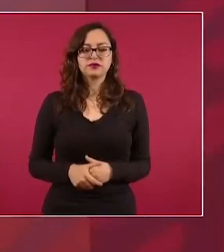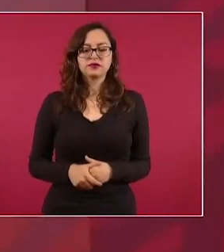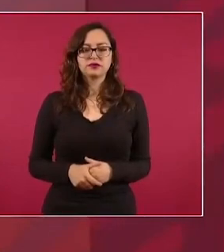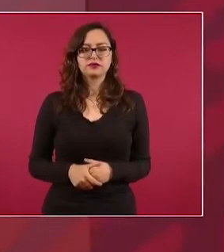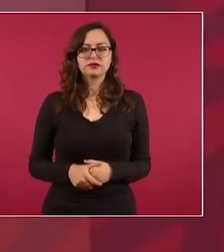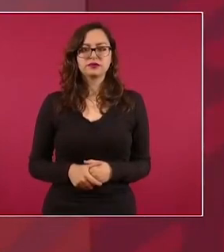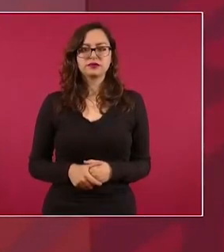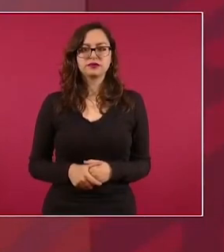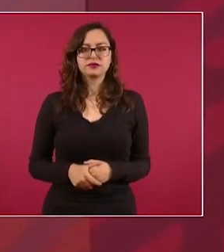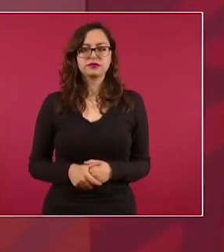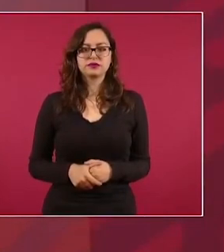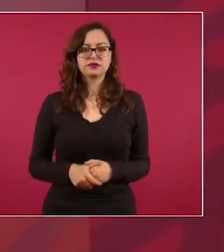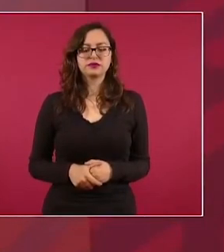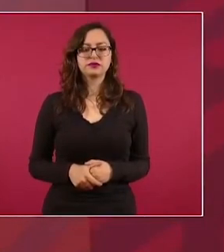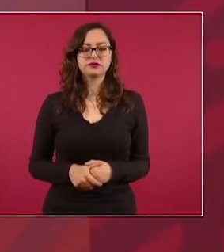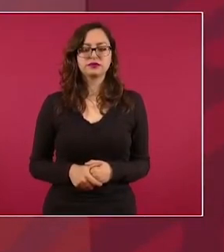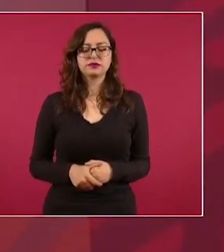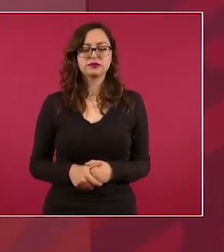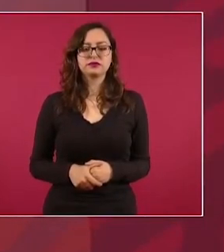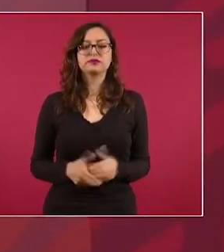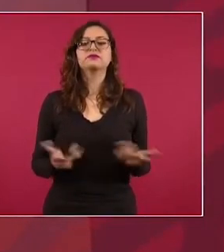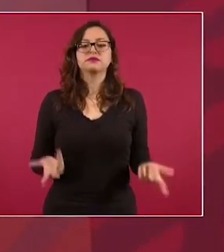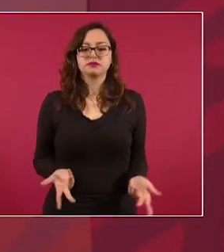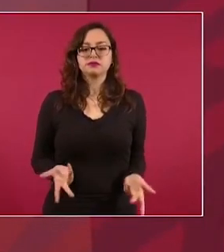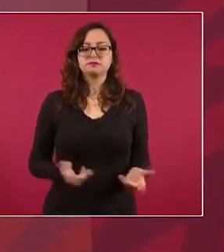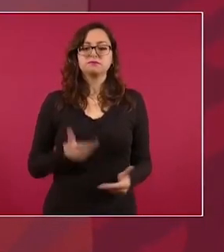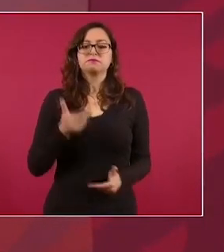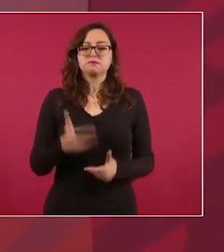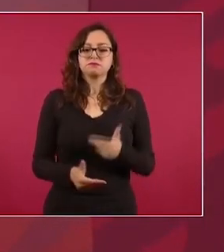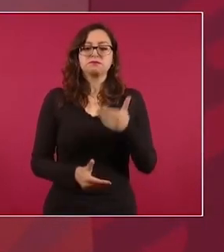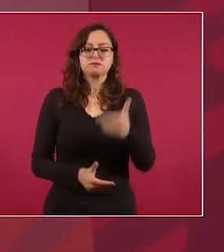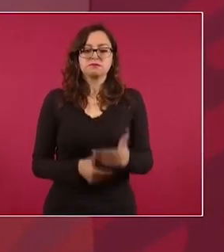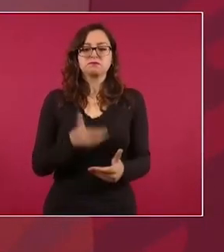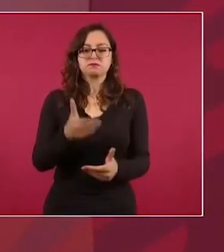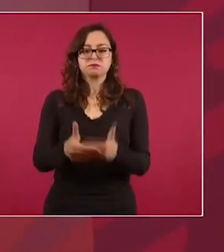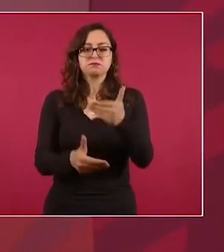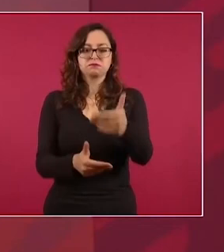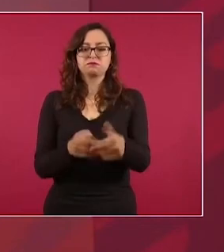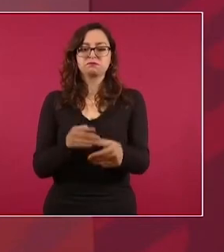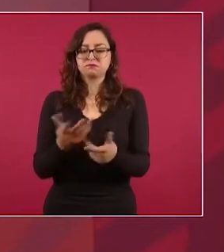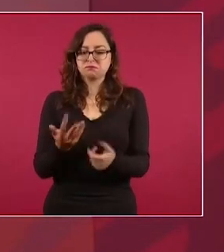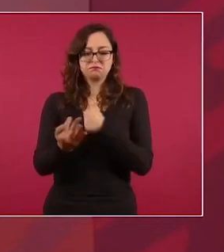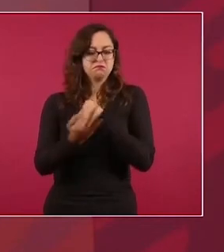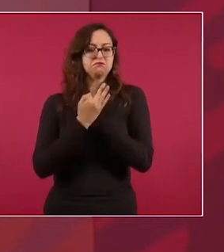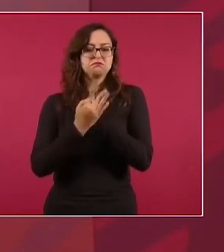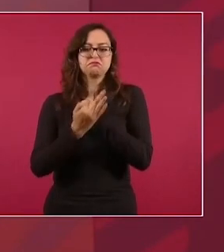Para que de esa forma se tenga protección.